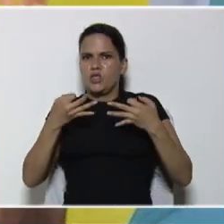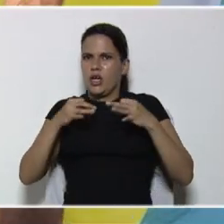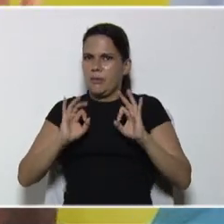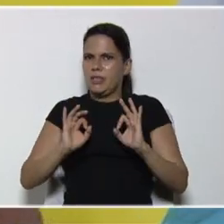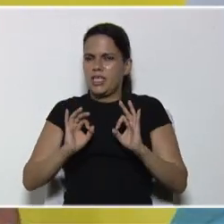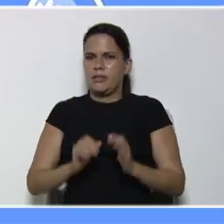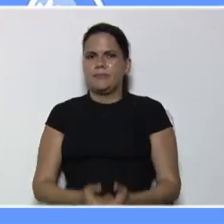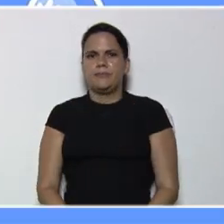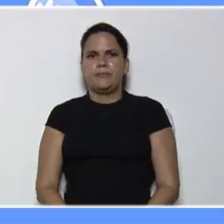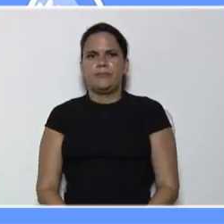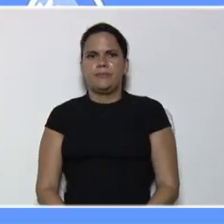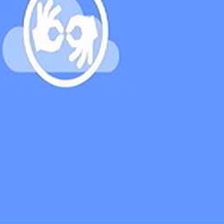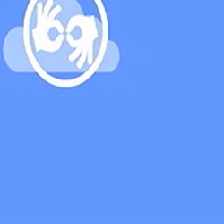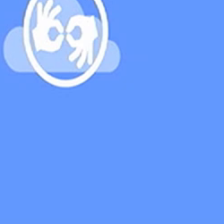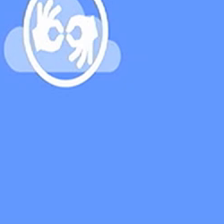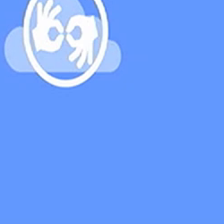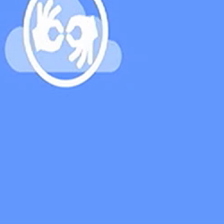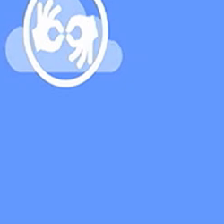especial.